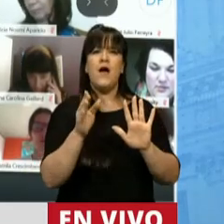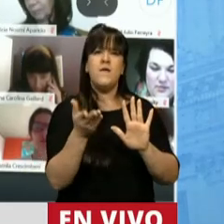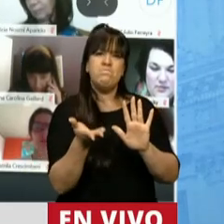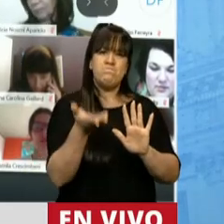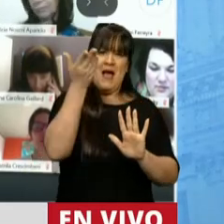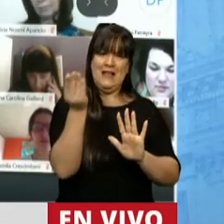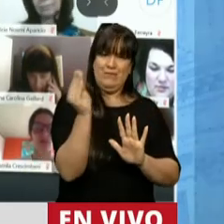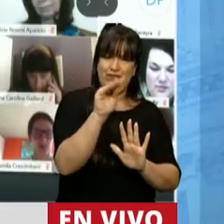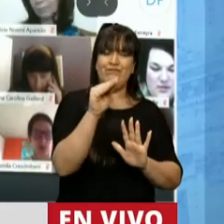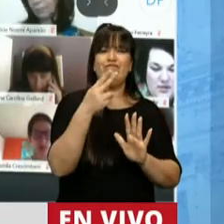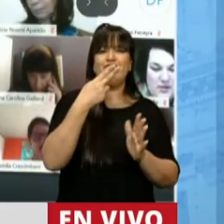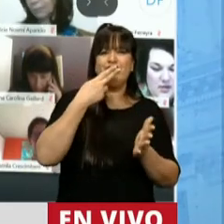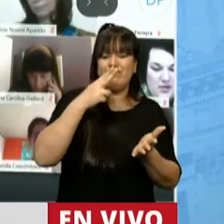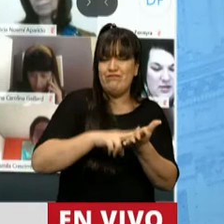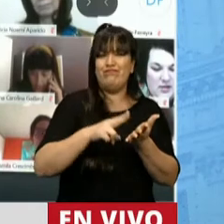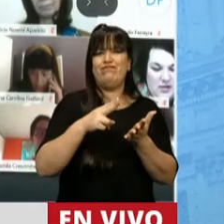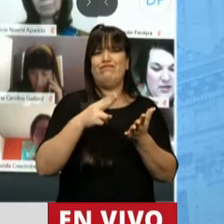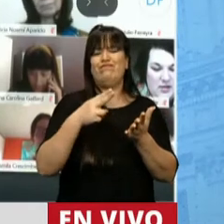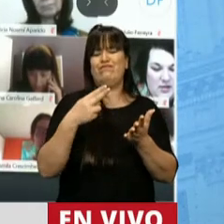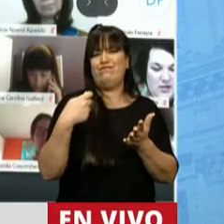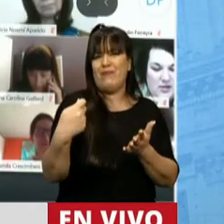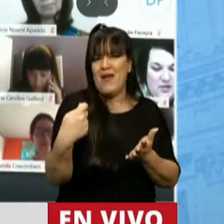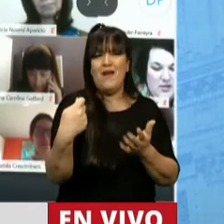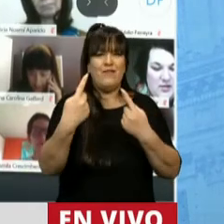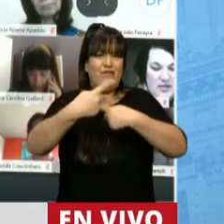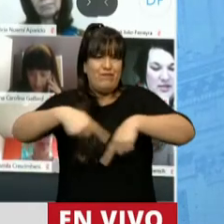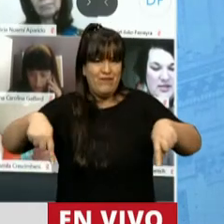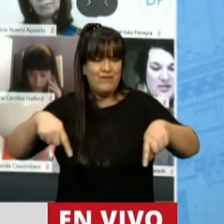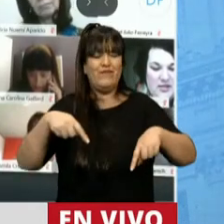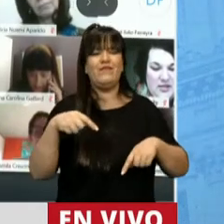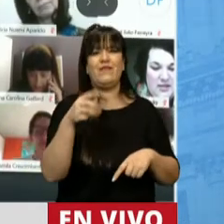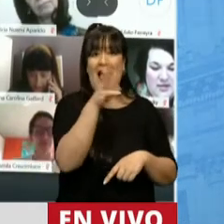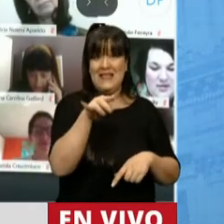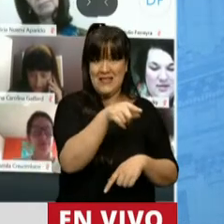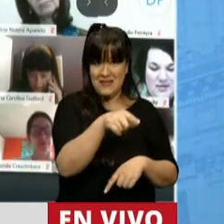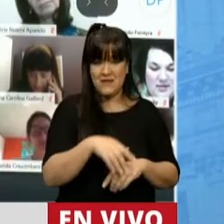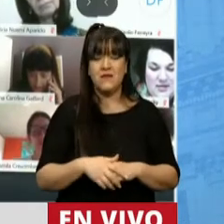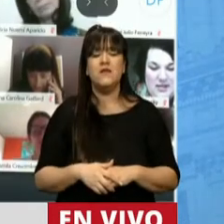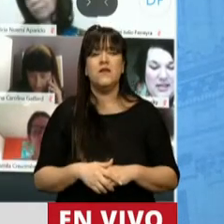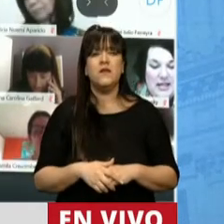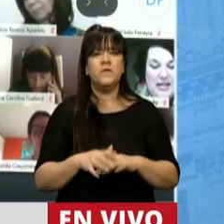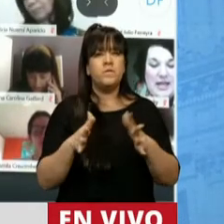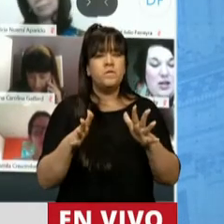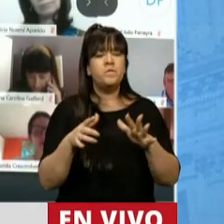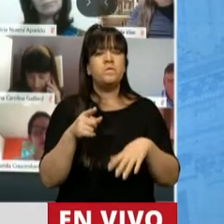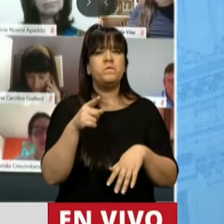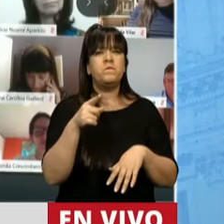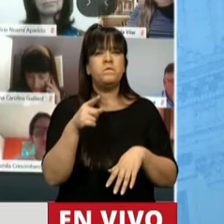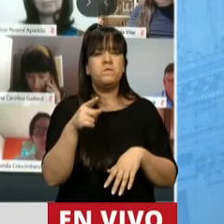tributarios y de la Seguridad Social de la Administración Pública Nacional en 3